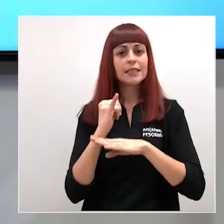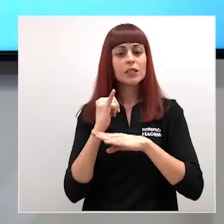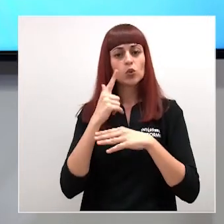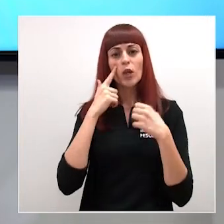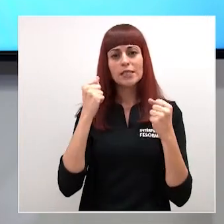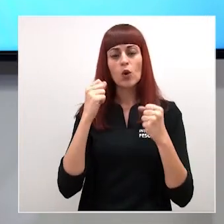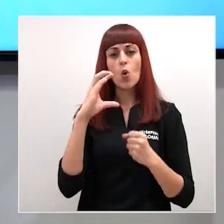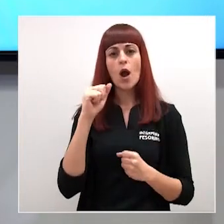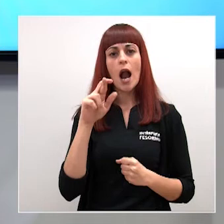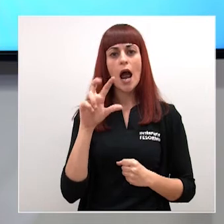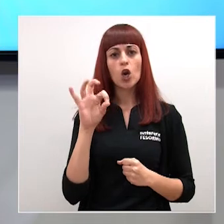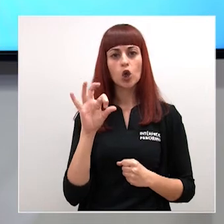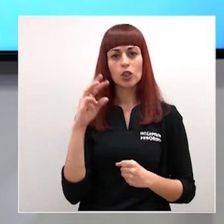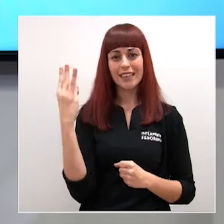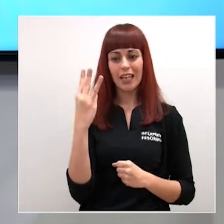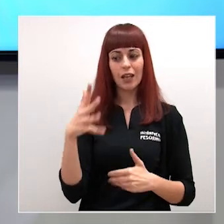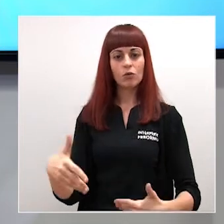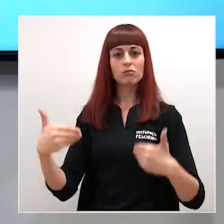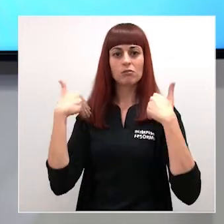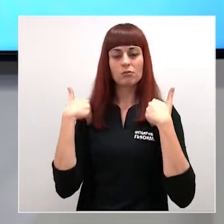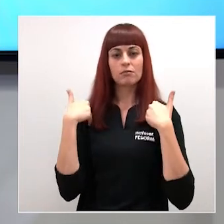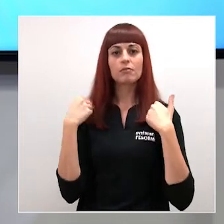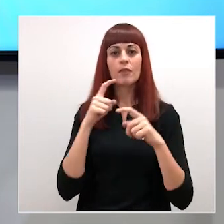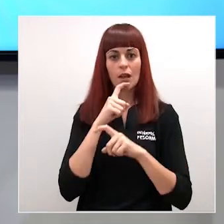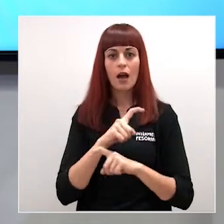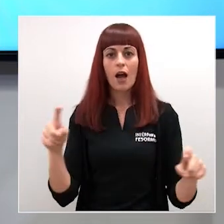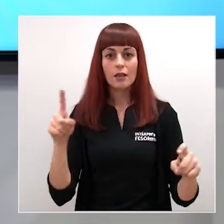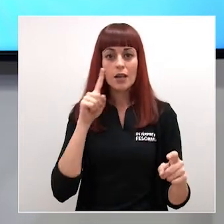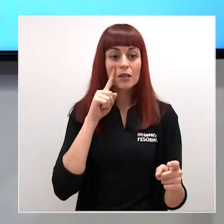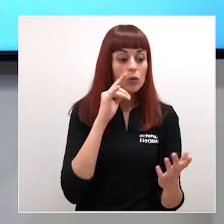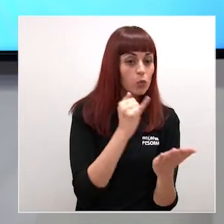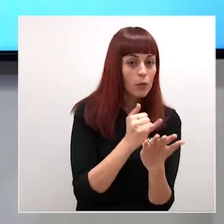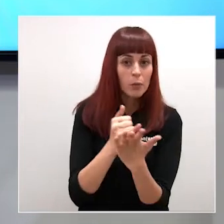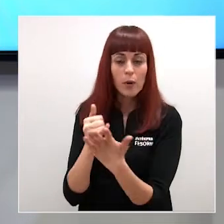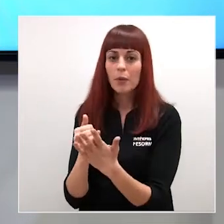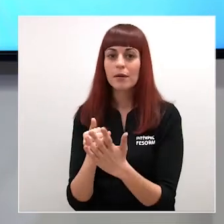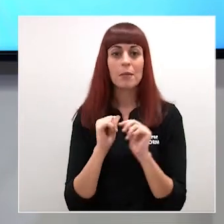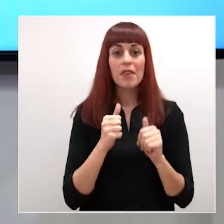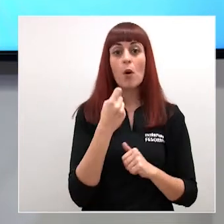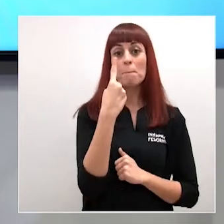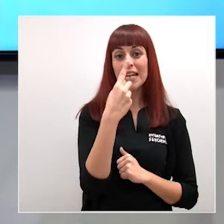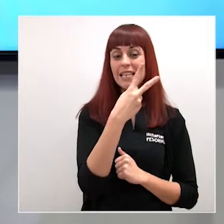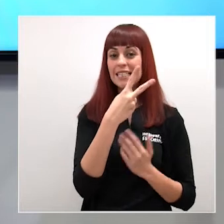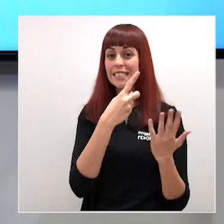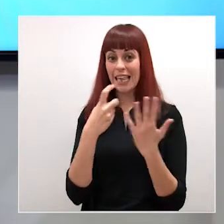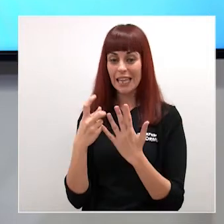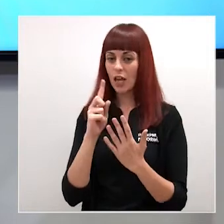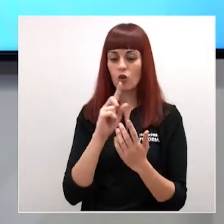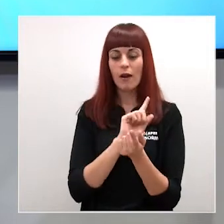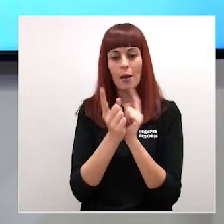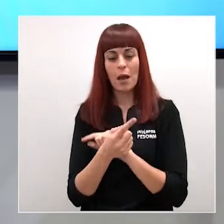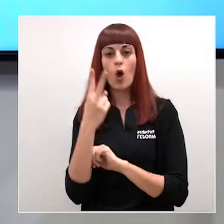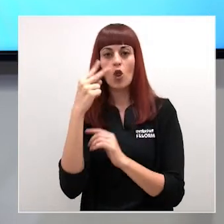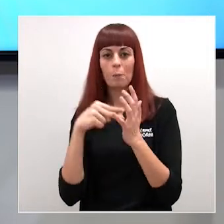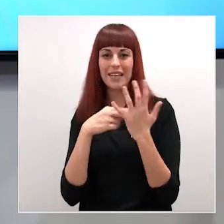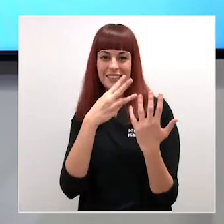que por parte del mismo se ha comunicado la ampliación del muestreo inicial, pasando de 1.600 a 2.700 personas las que